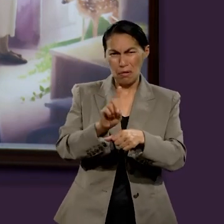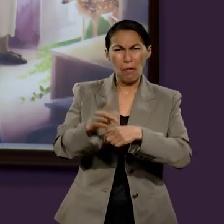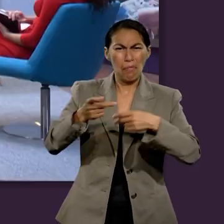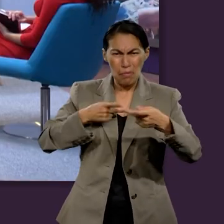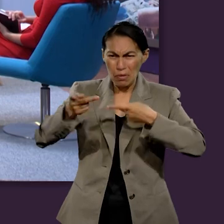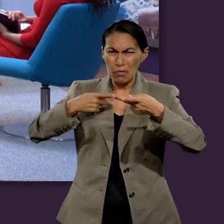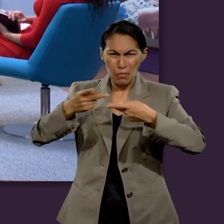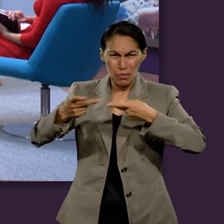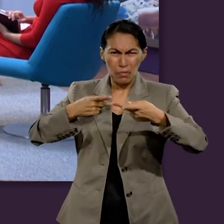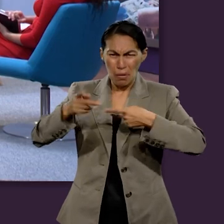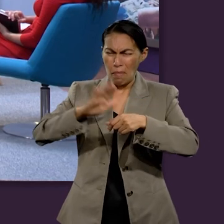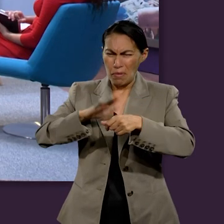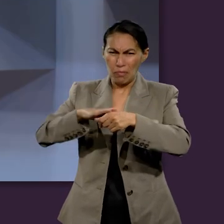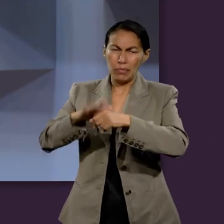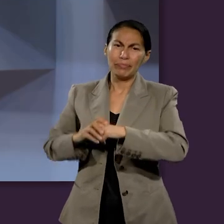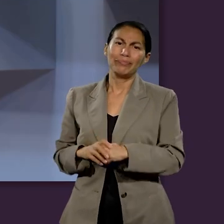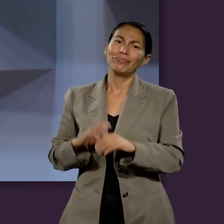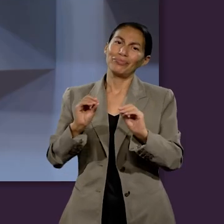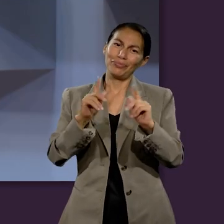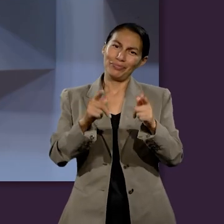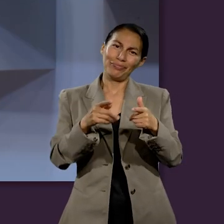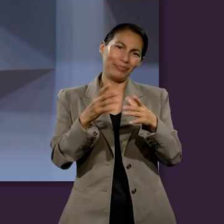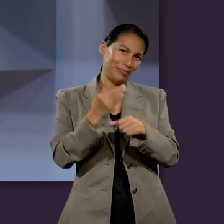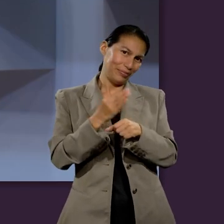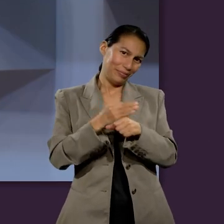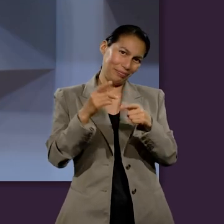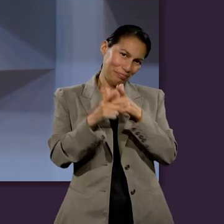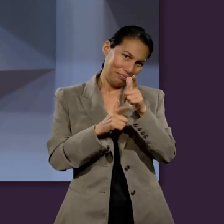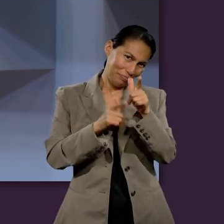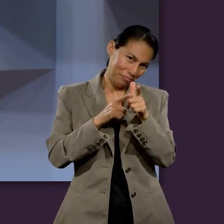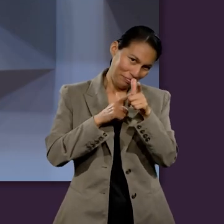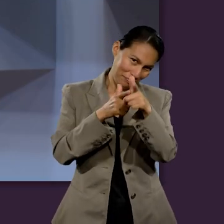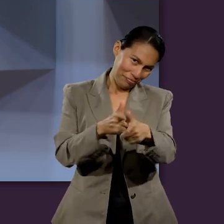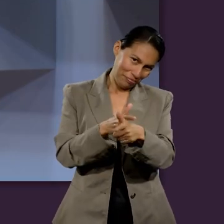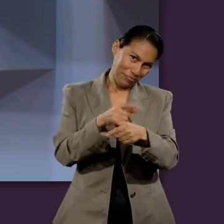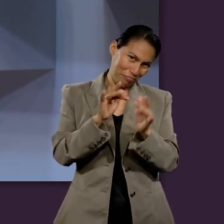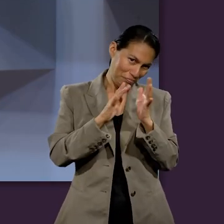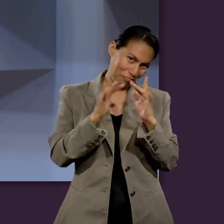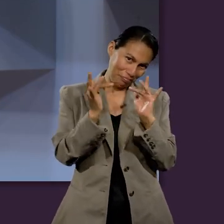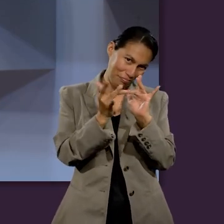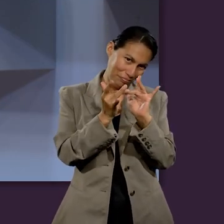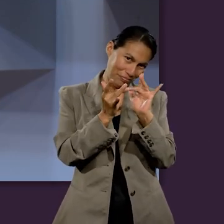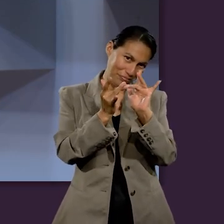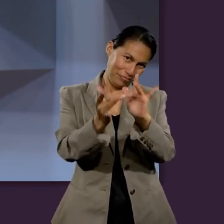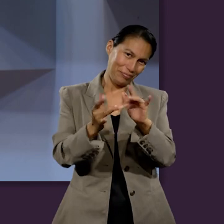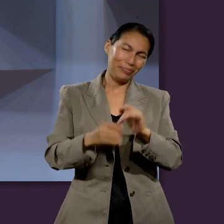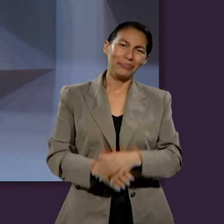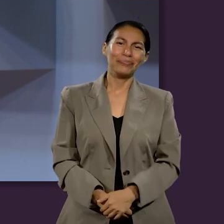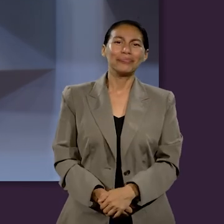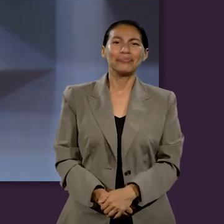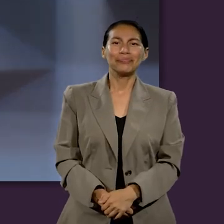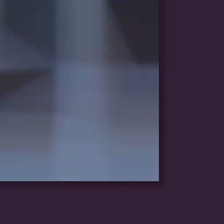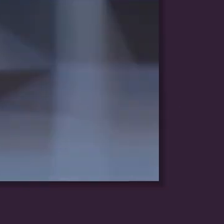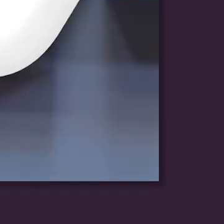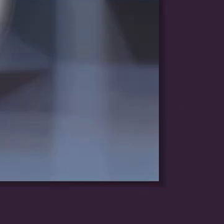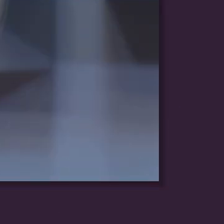Muy bien. Muchas gracias. Entonces vamos a seguir desarrollando este tema en la siguiente parte. Por favor, no se despeguen.